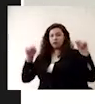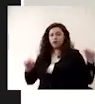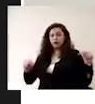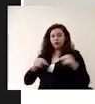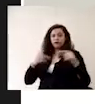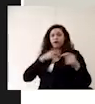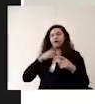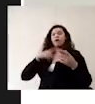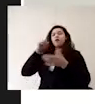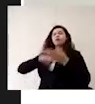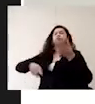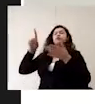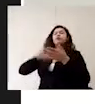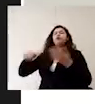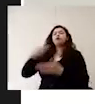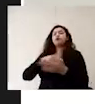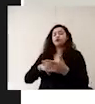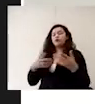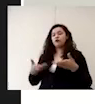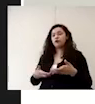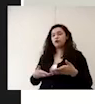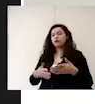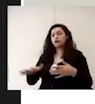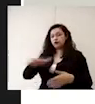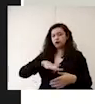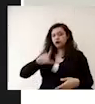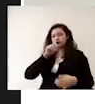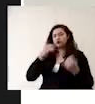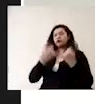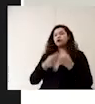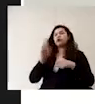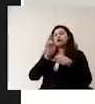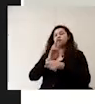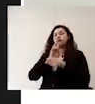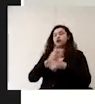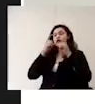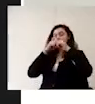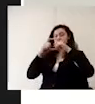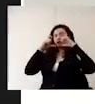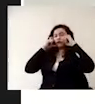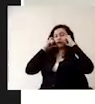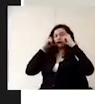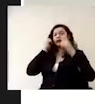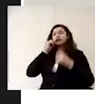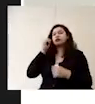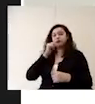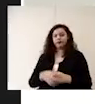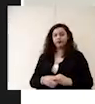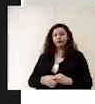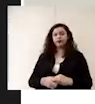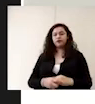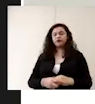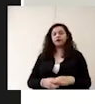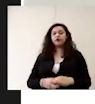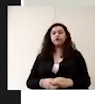también cancelar espacios en el piso y vigilar el uso de cubrebocas en todo momento la